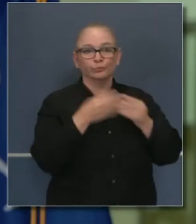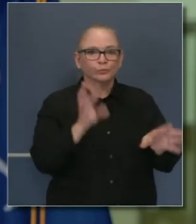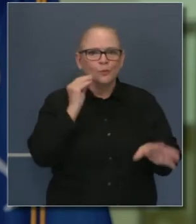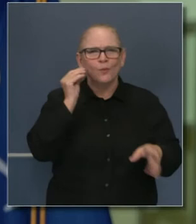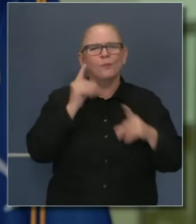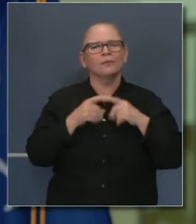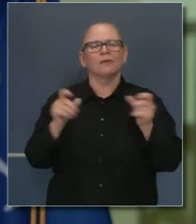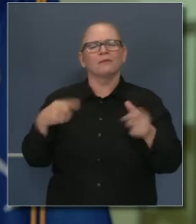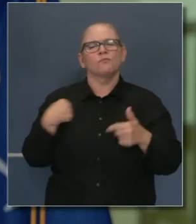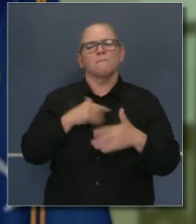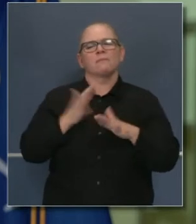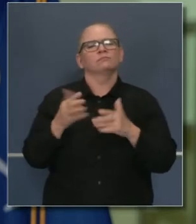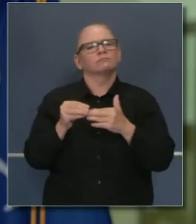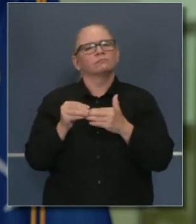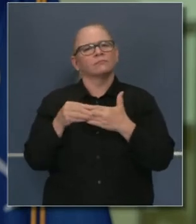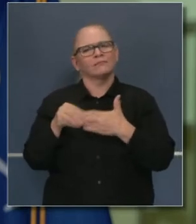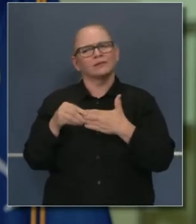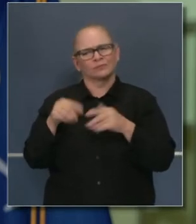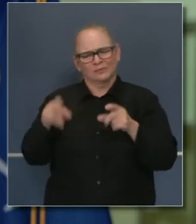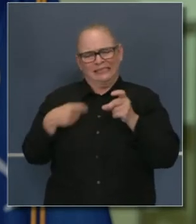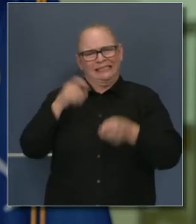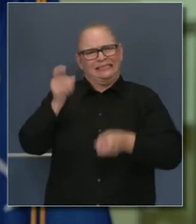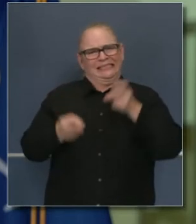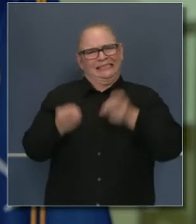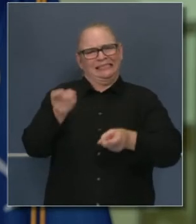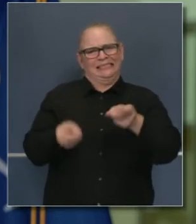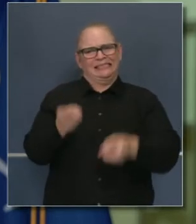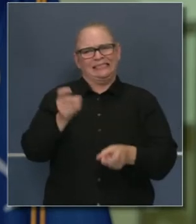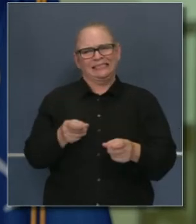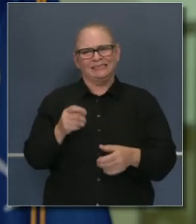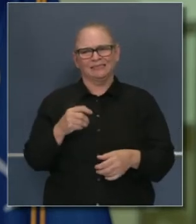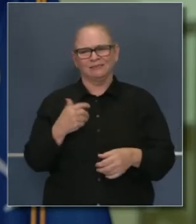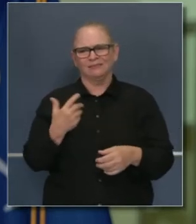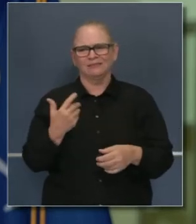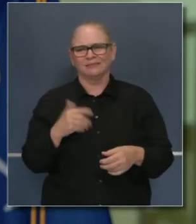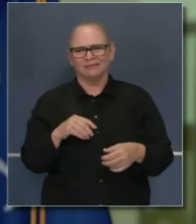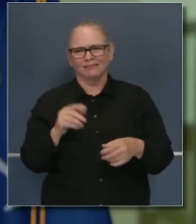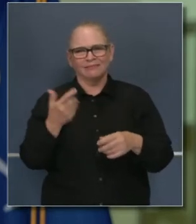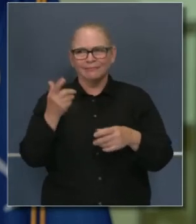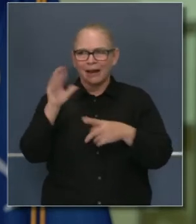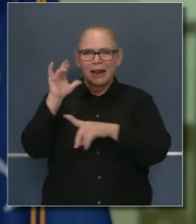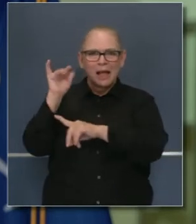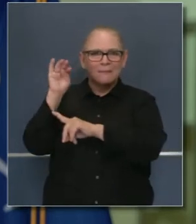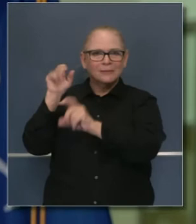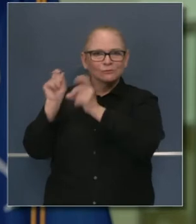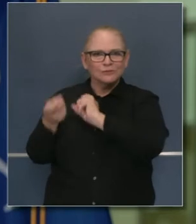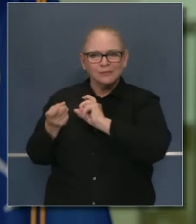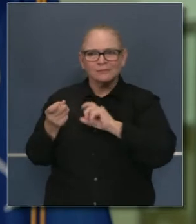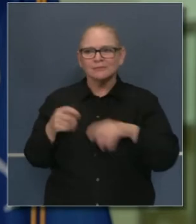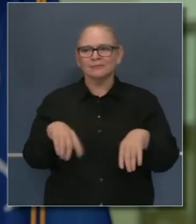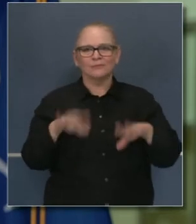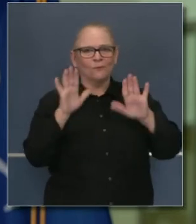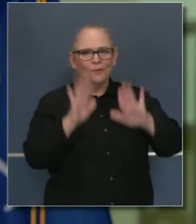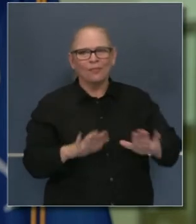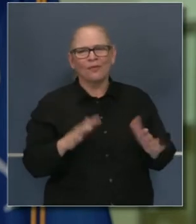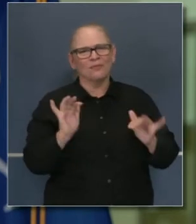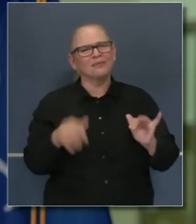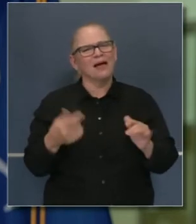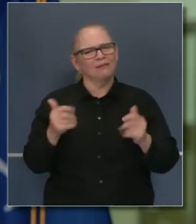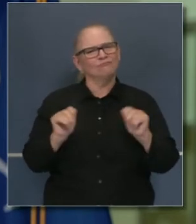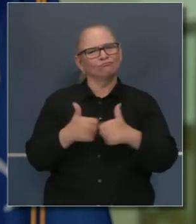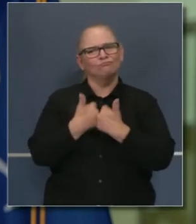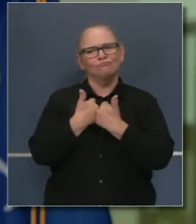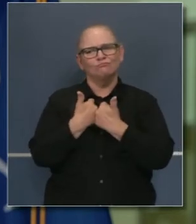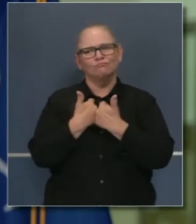y flexibles. Y eso es exactamente el punto de vista que tenemos. Este es un Estado muy resistente